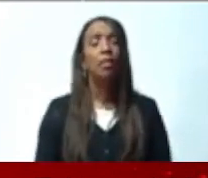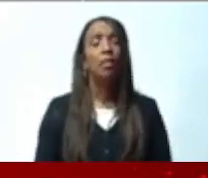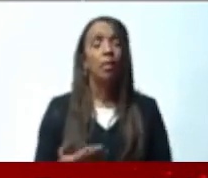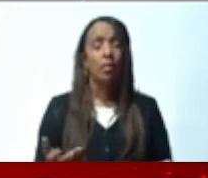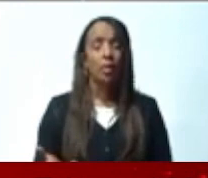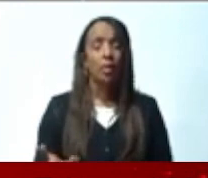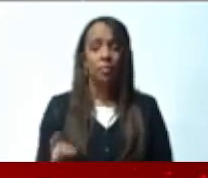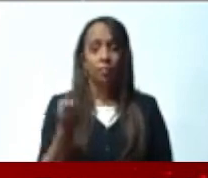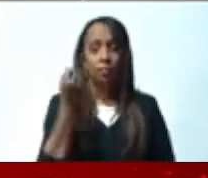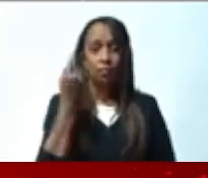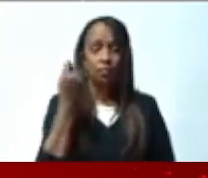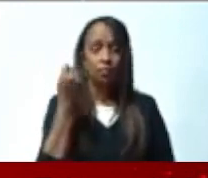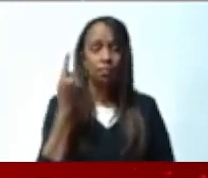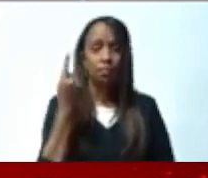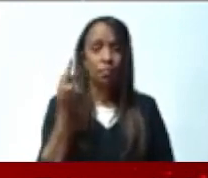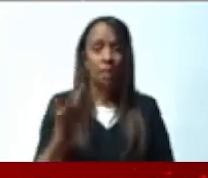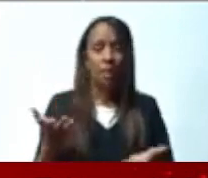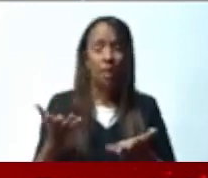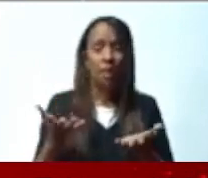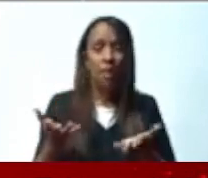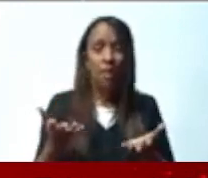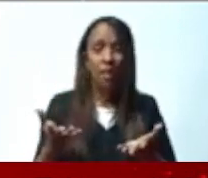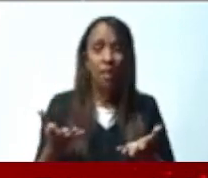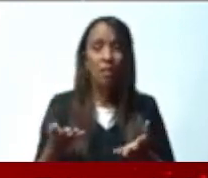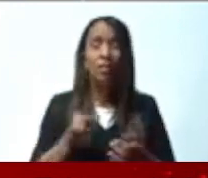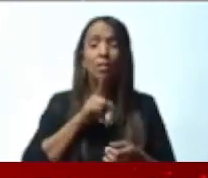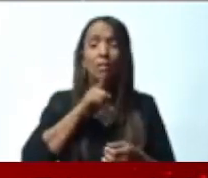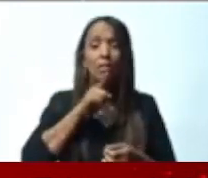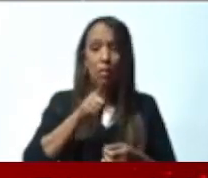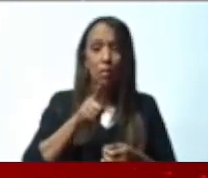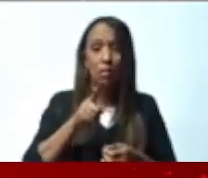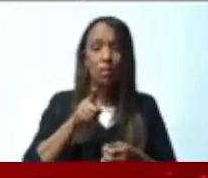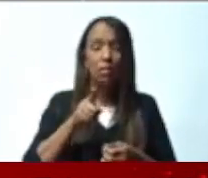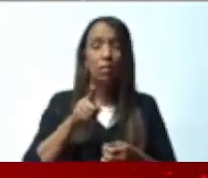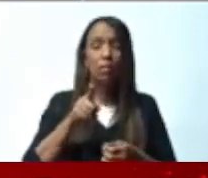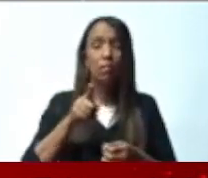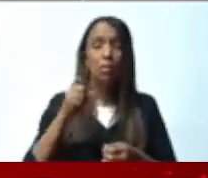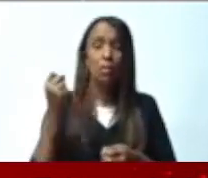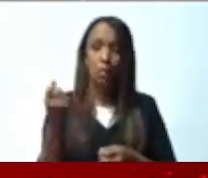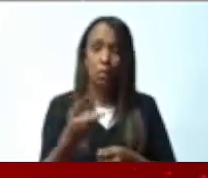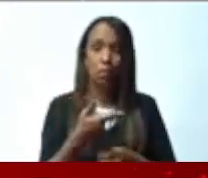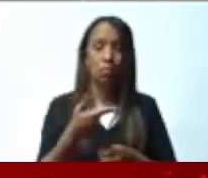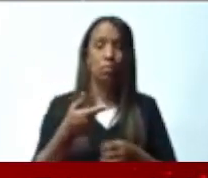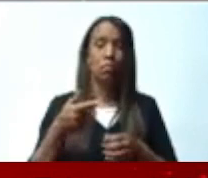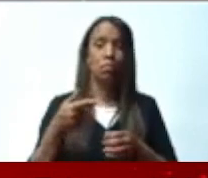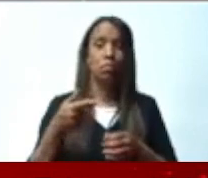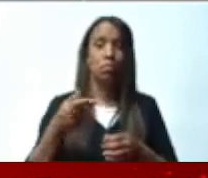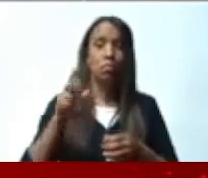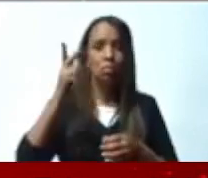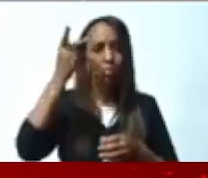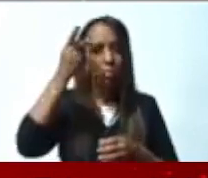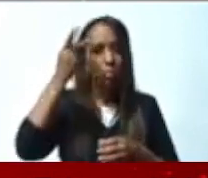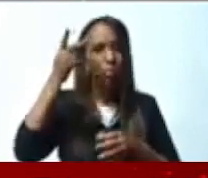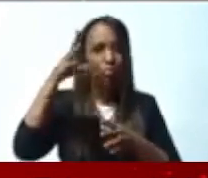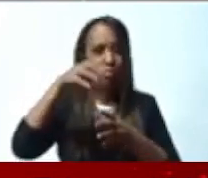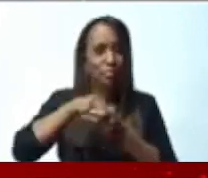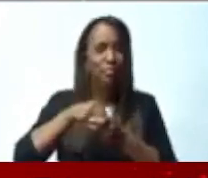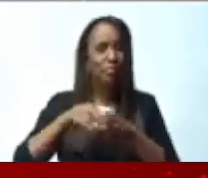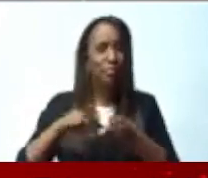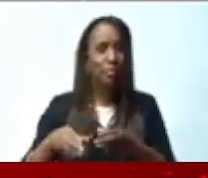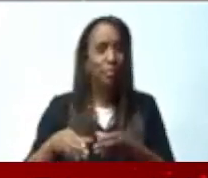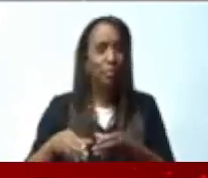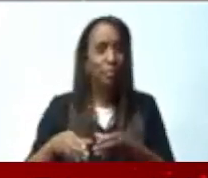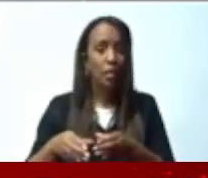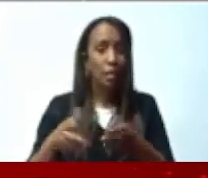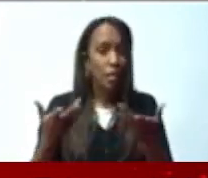políticos los que estamos aquí. Pero aquí tenemos que hablar del interés nacional, de defender el interés nacional. Y el